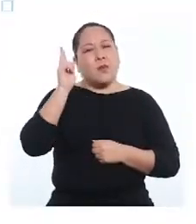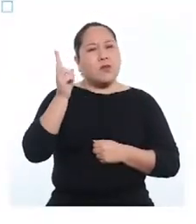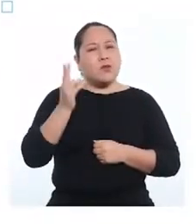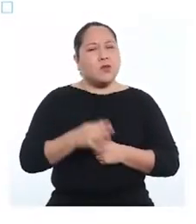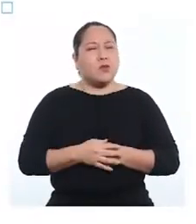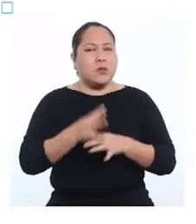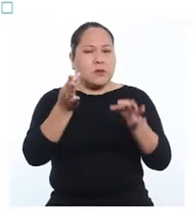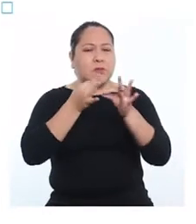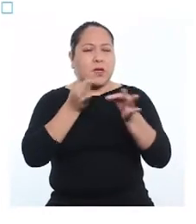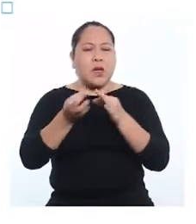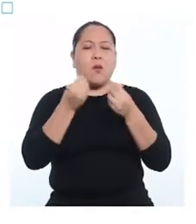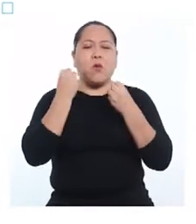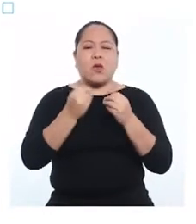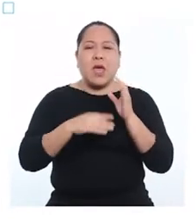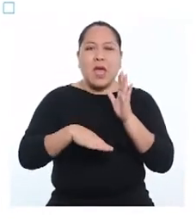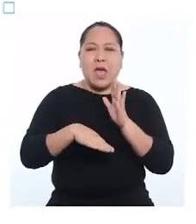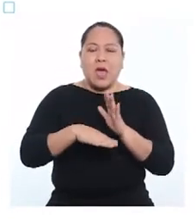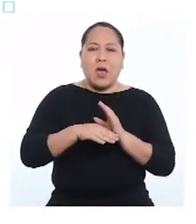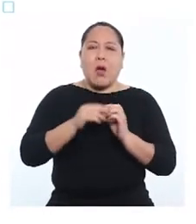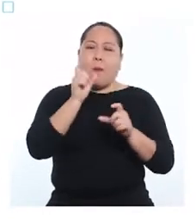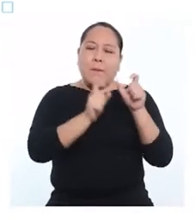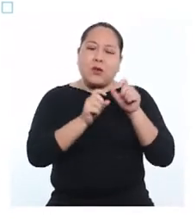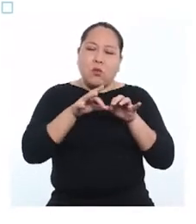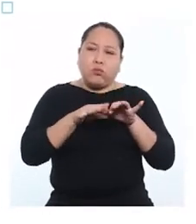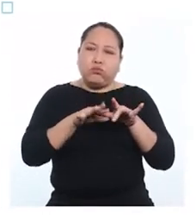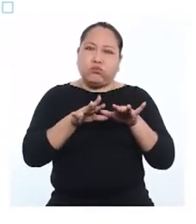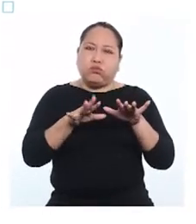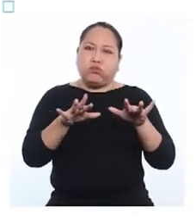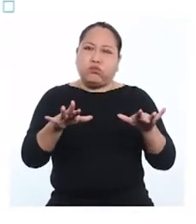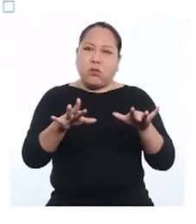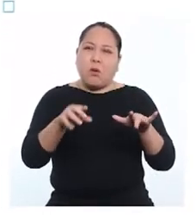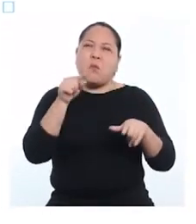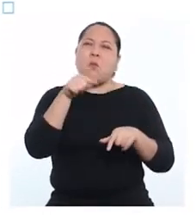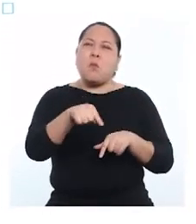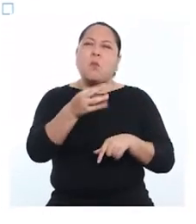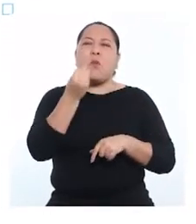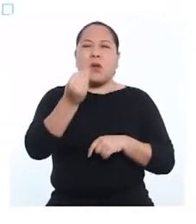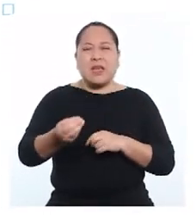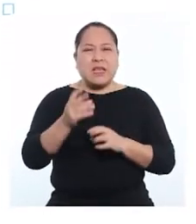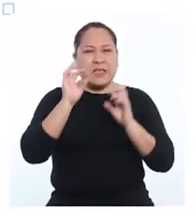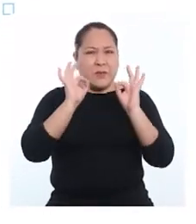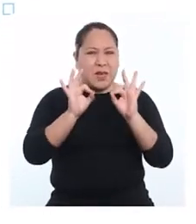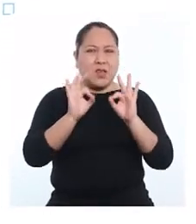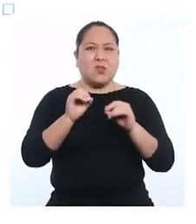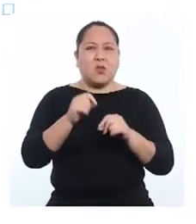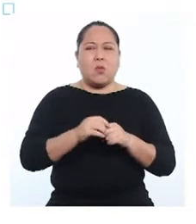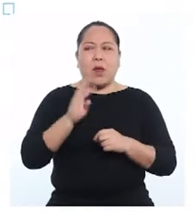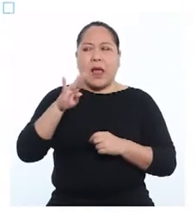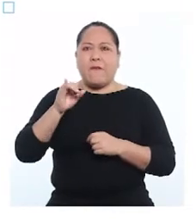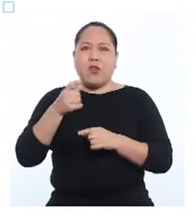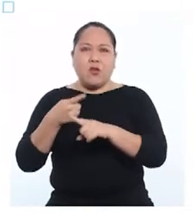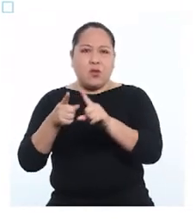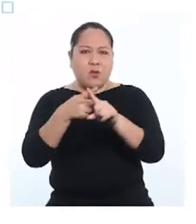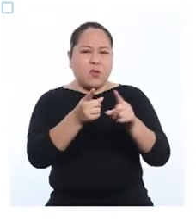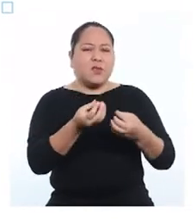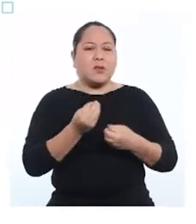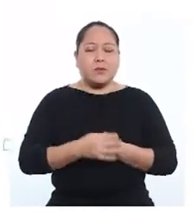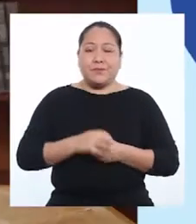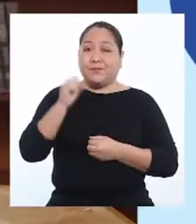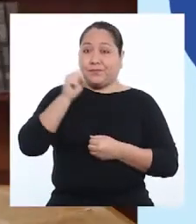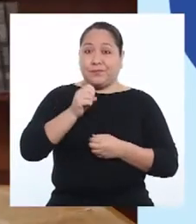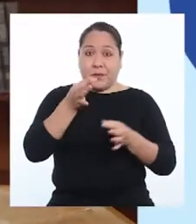Profesora, ¿podría explicarnos por qué el crecimiento urbano representa un riesgo para la biodiversidad? ¡Claro que sí!